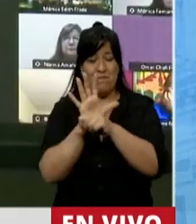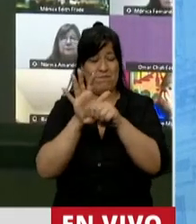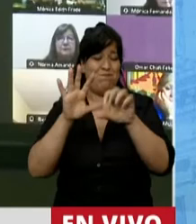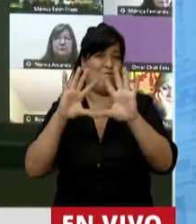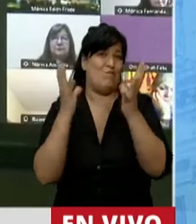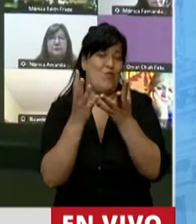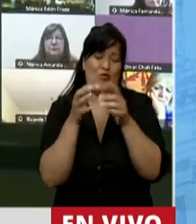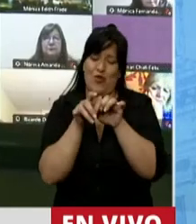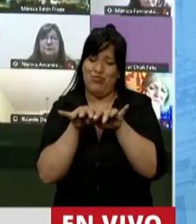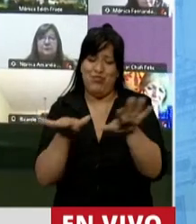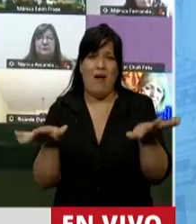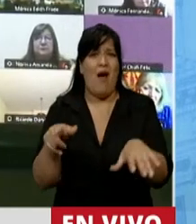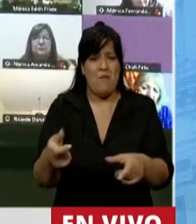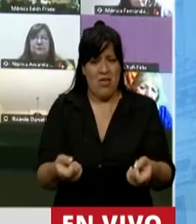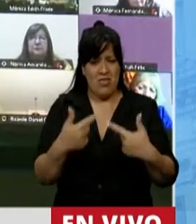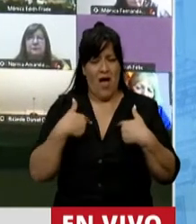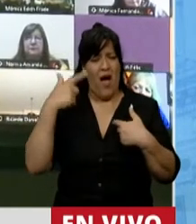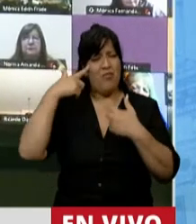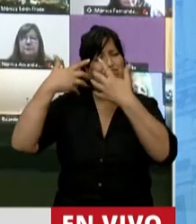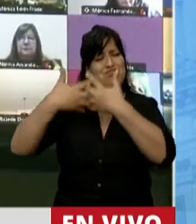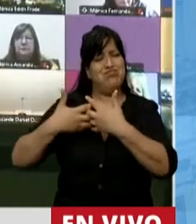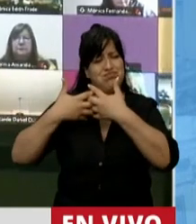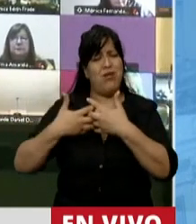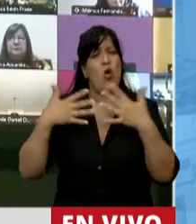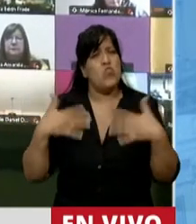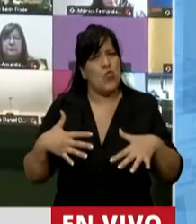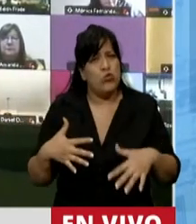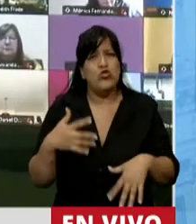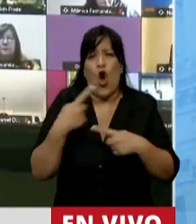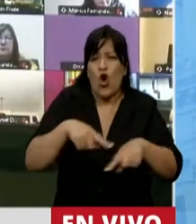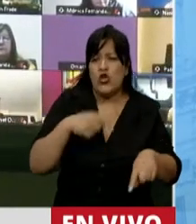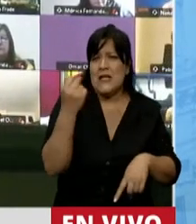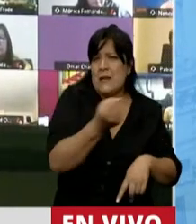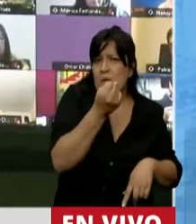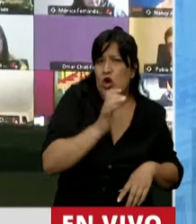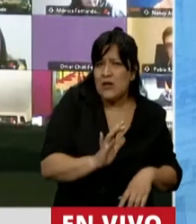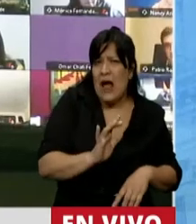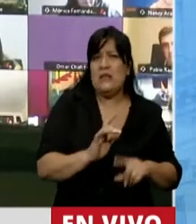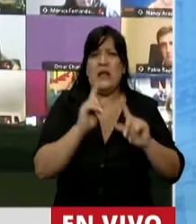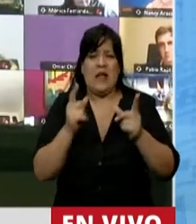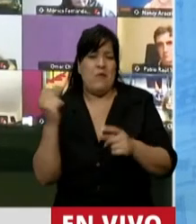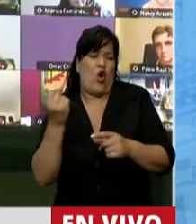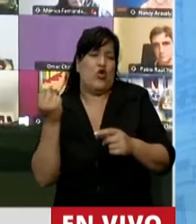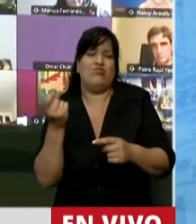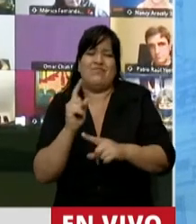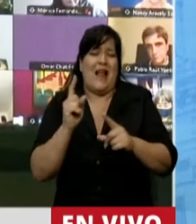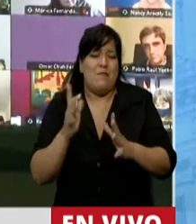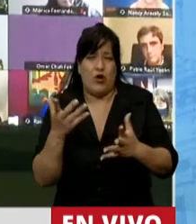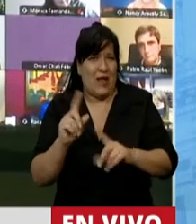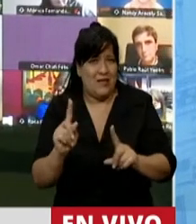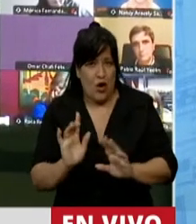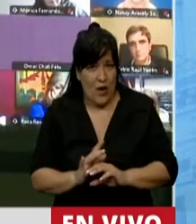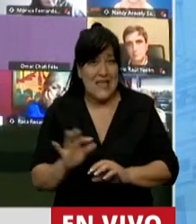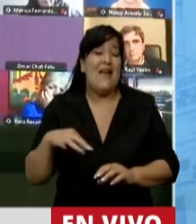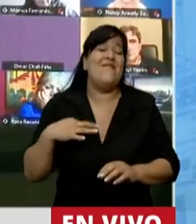o por lo menos a mí, me hace reflexionar mucho acerca de qué es lo importante o no lo importante en la vida. Y me parece